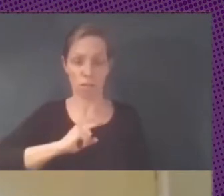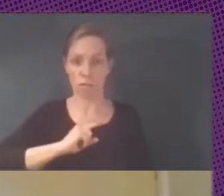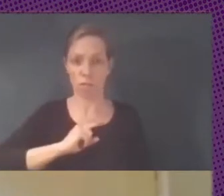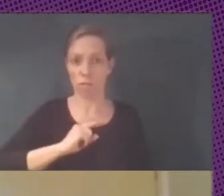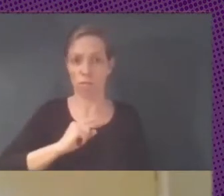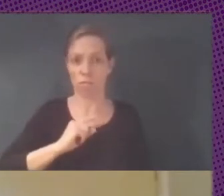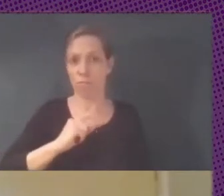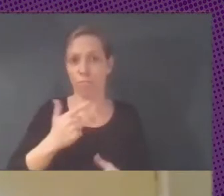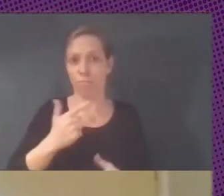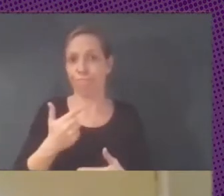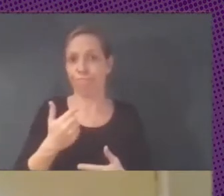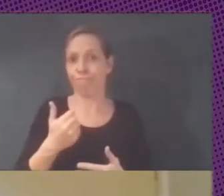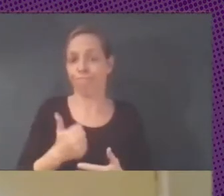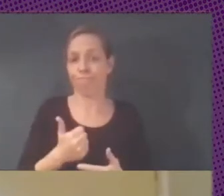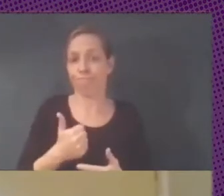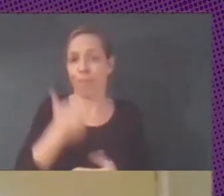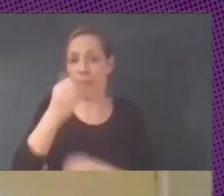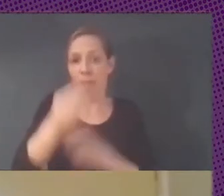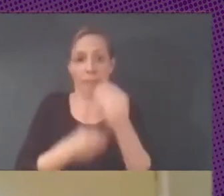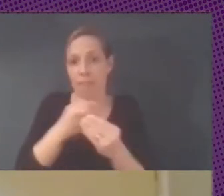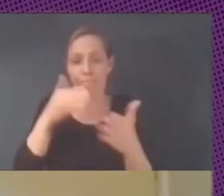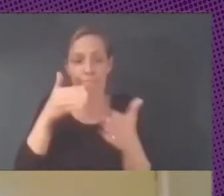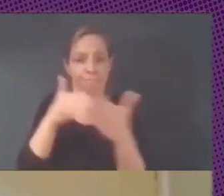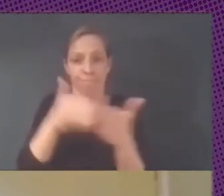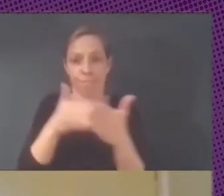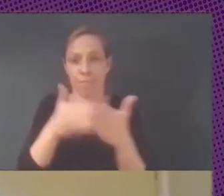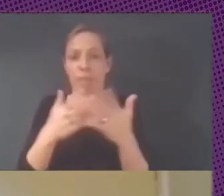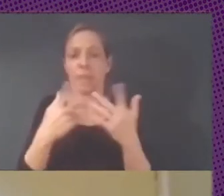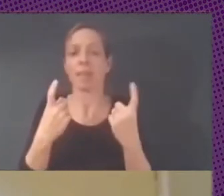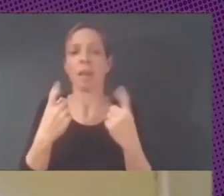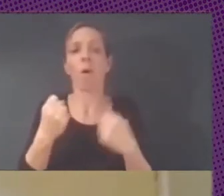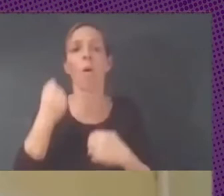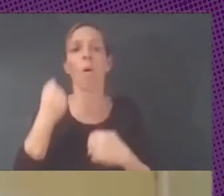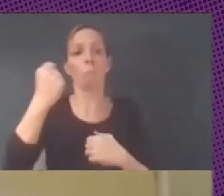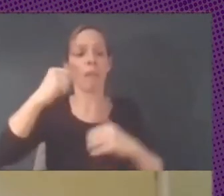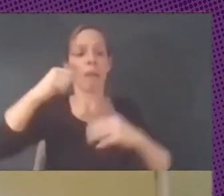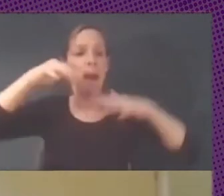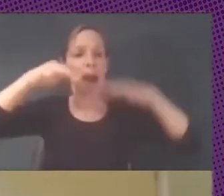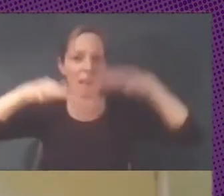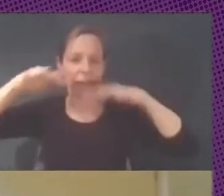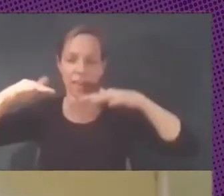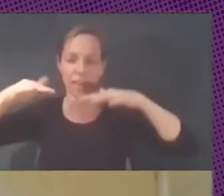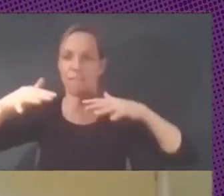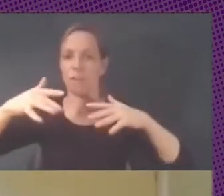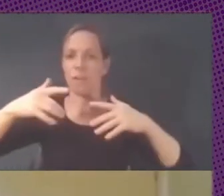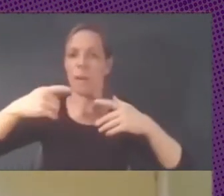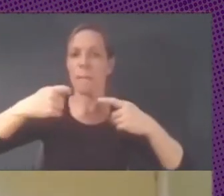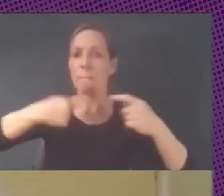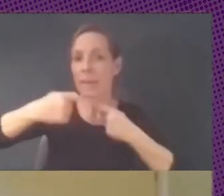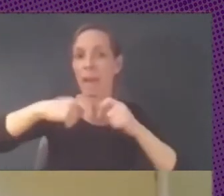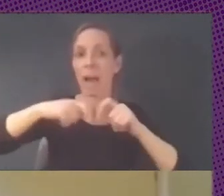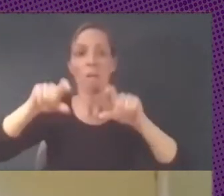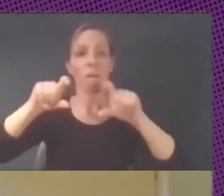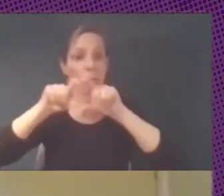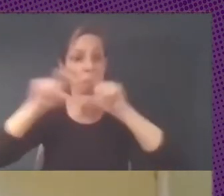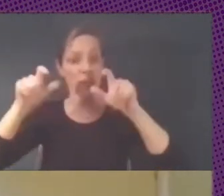ese desequilibrio de poderes por cuenta del mercado de las grandes empresas